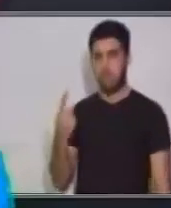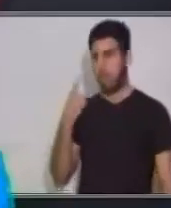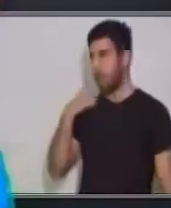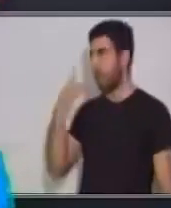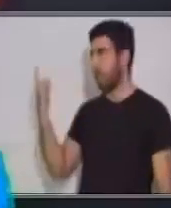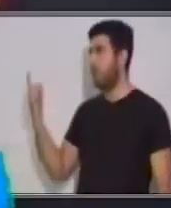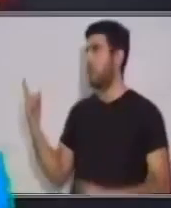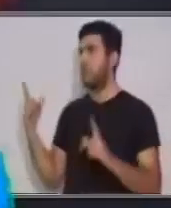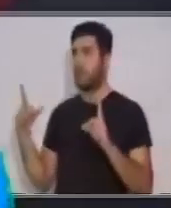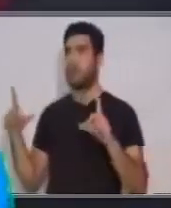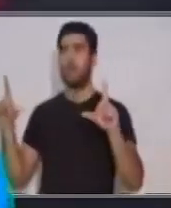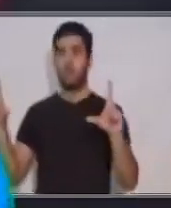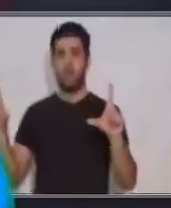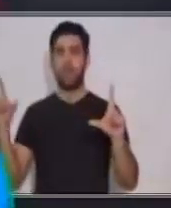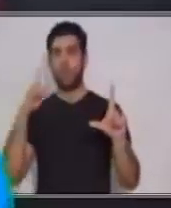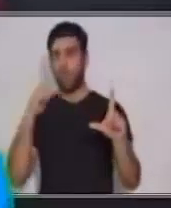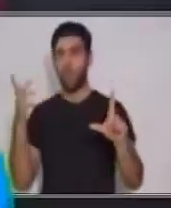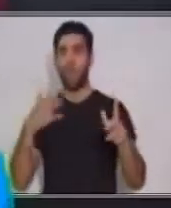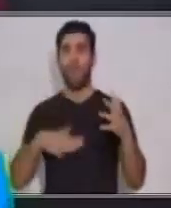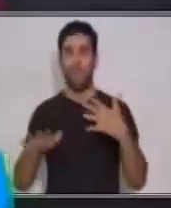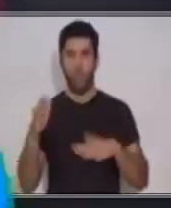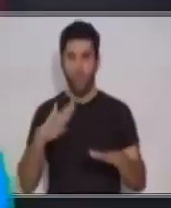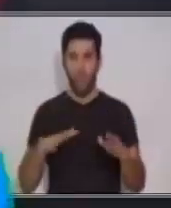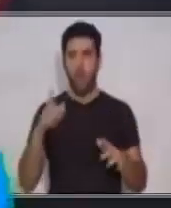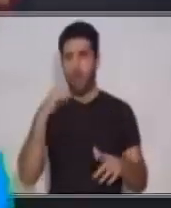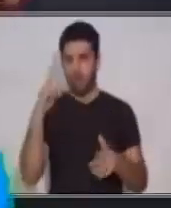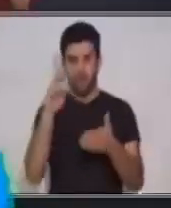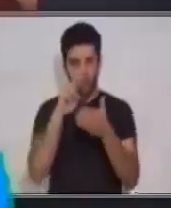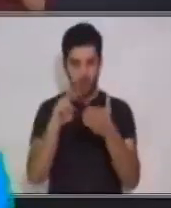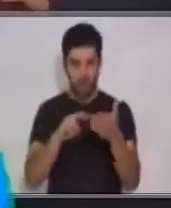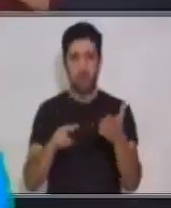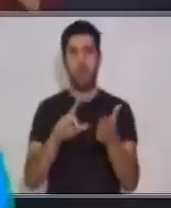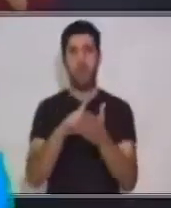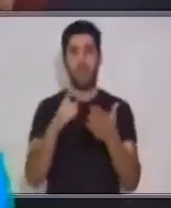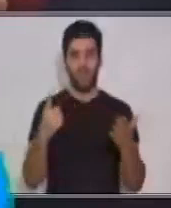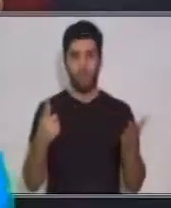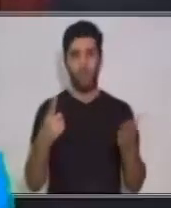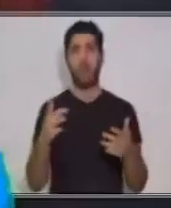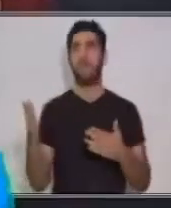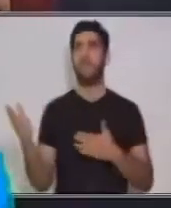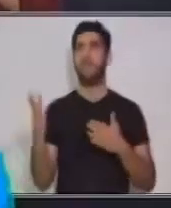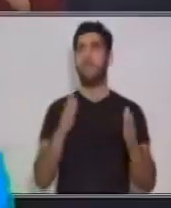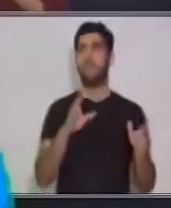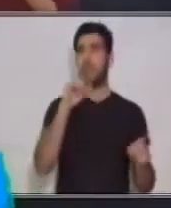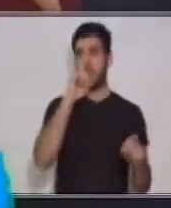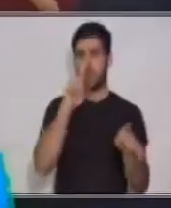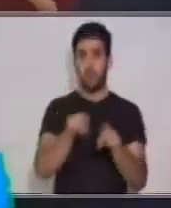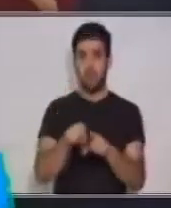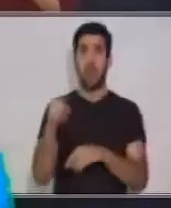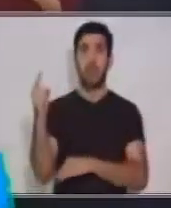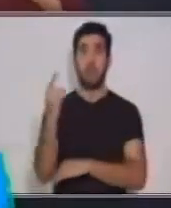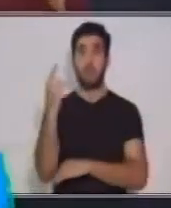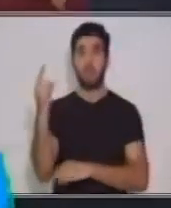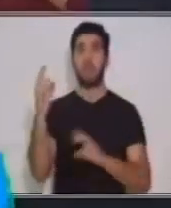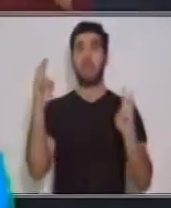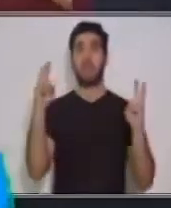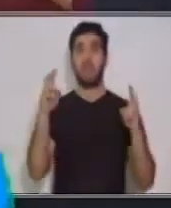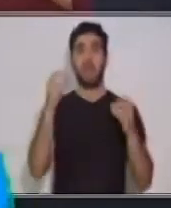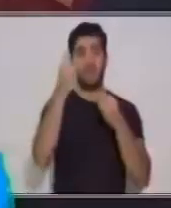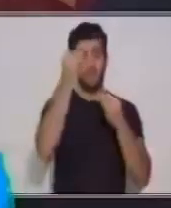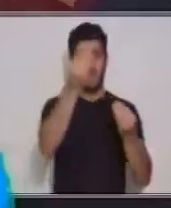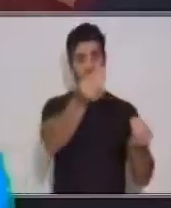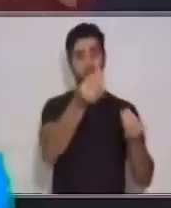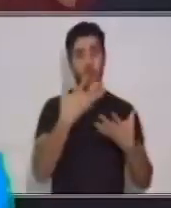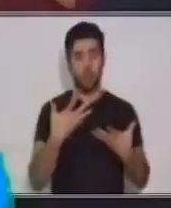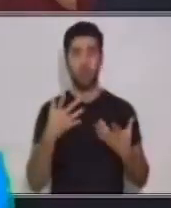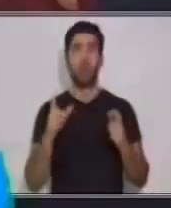nuestro cerebro. Lo activamos con este juego de lectura. Vimos también que era importante las fuentes de información. ¿Qué fuentes